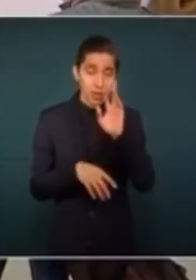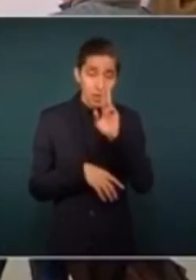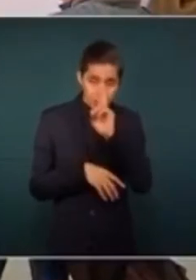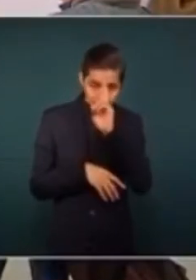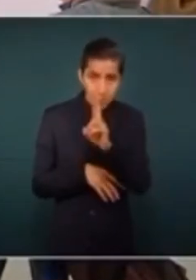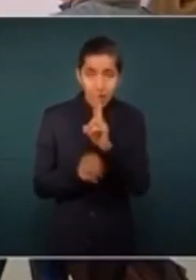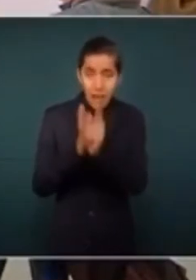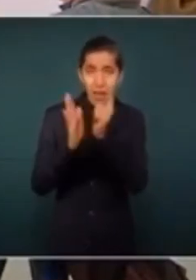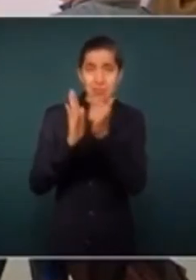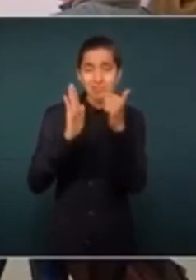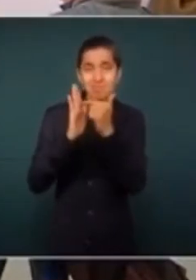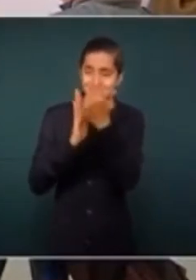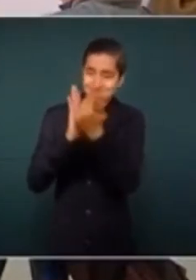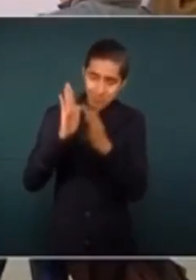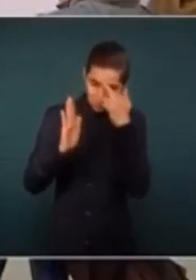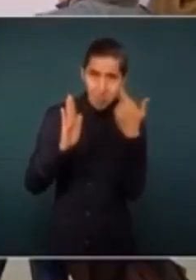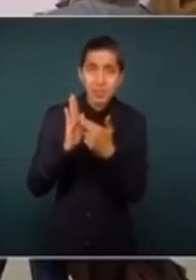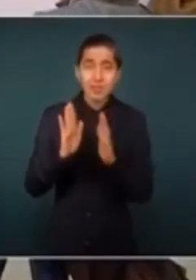el marco legal,